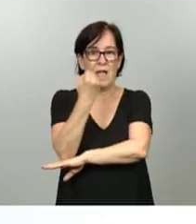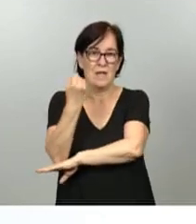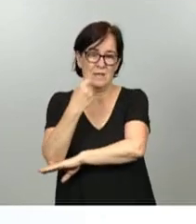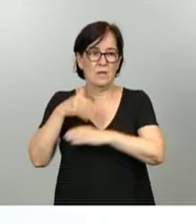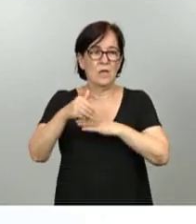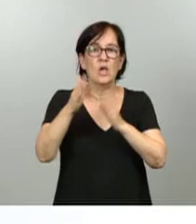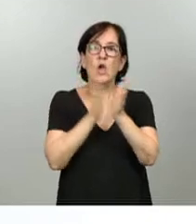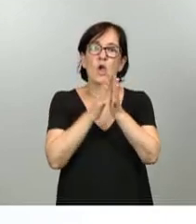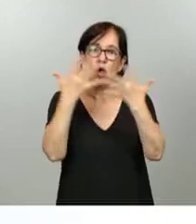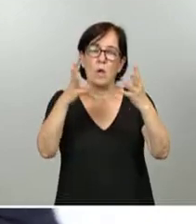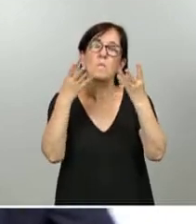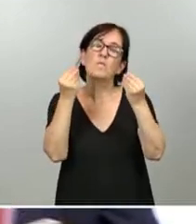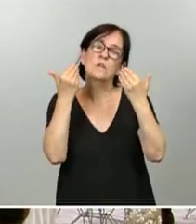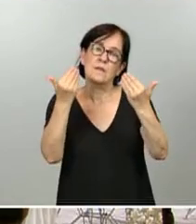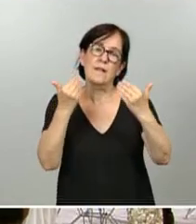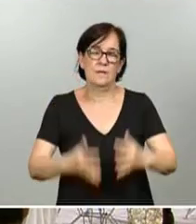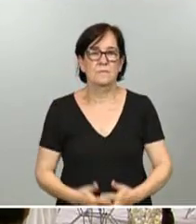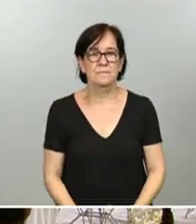Muchas gracias.